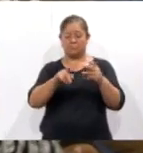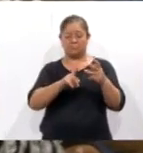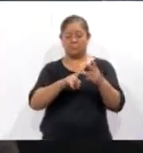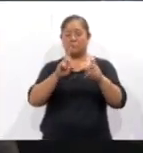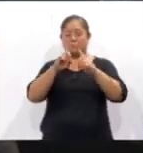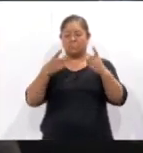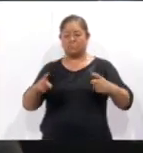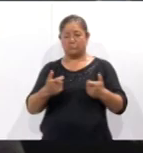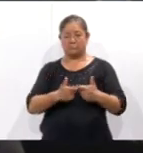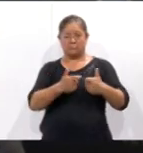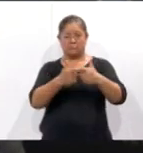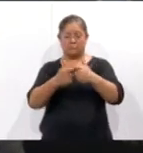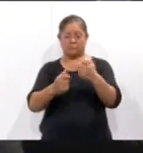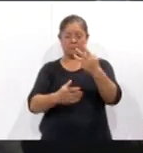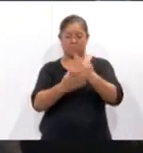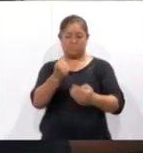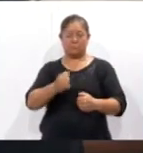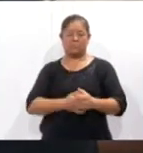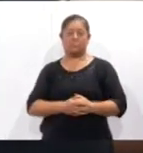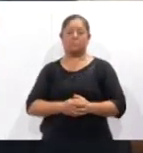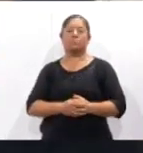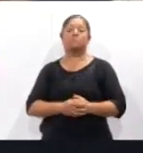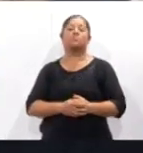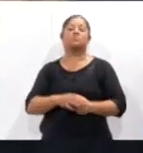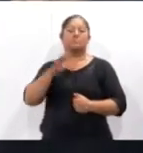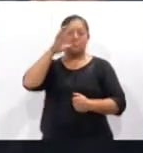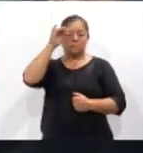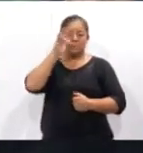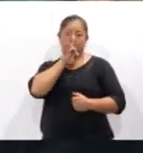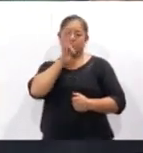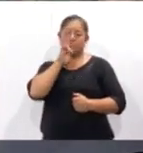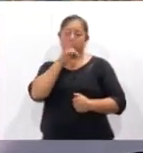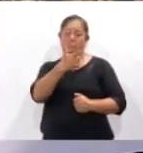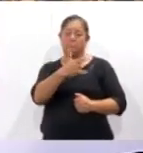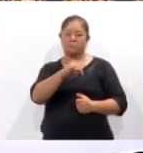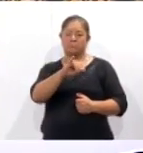económico. Para Coracyt Noticias, Giovanni Valdés Lima.